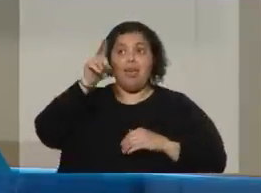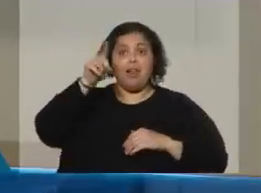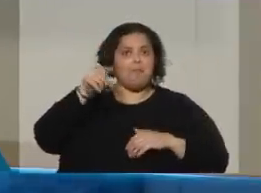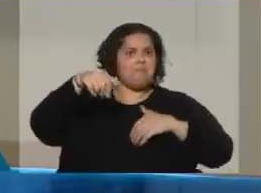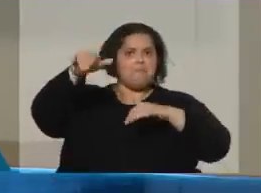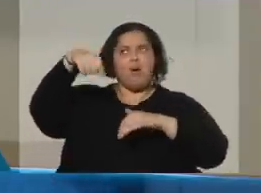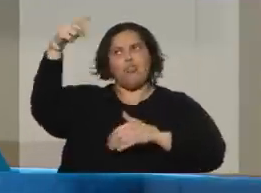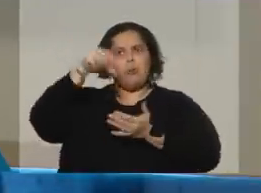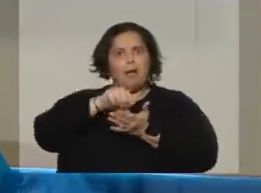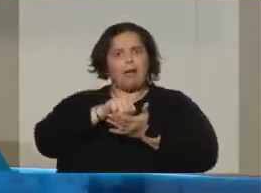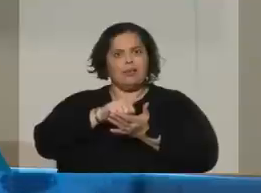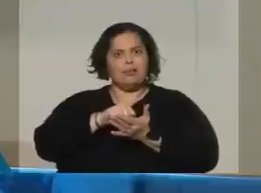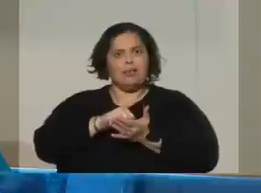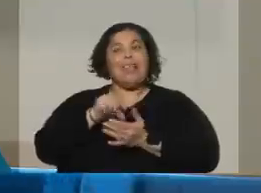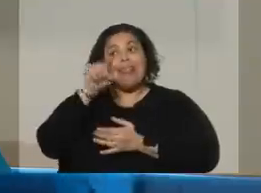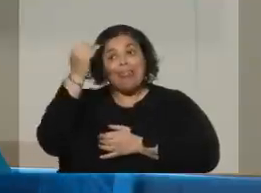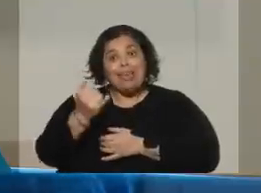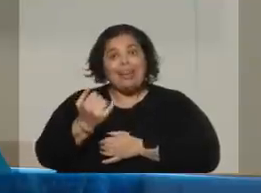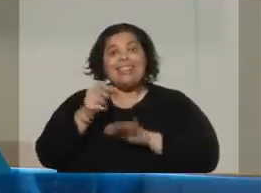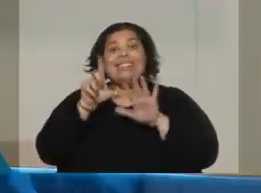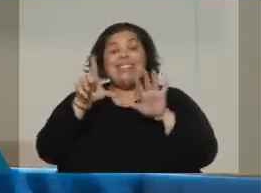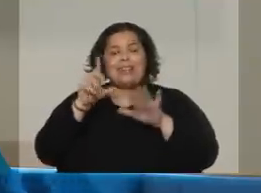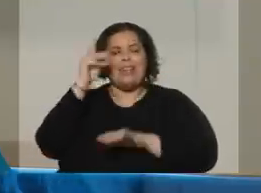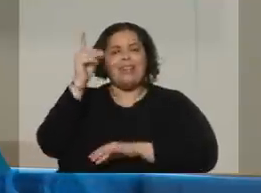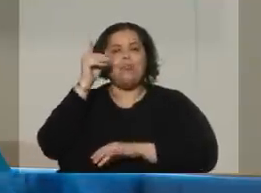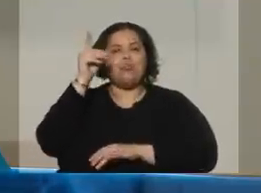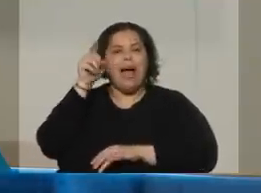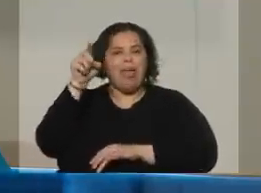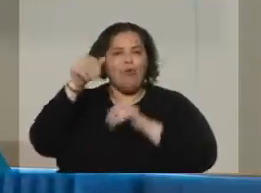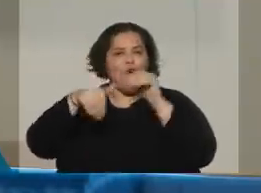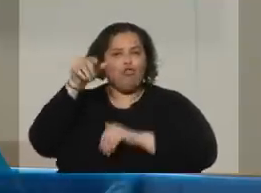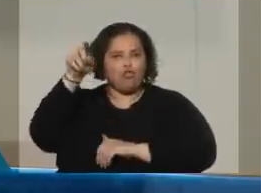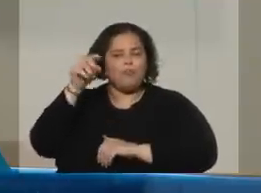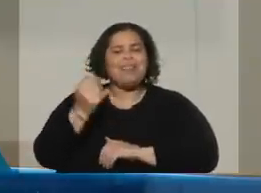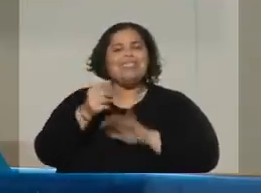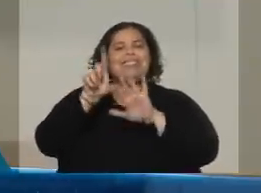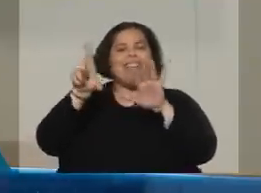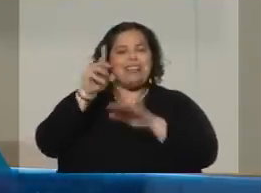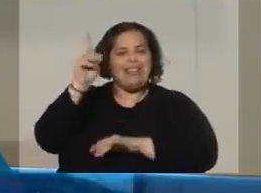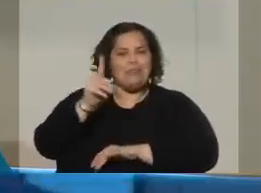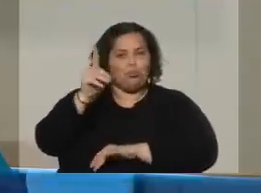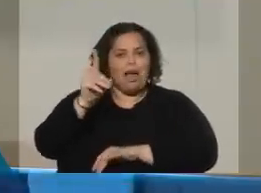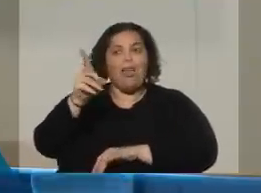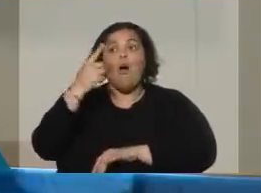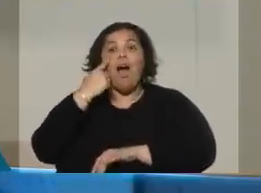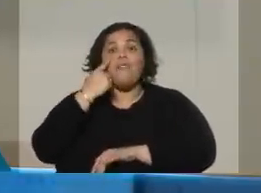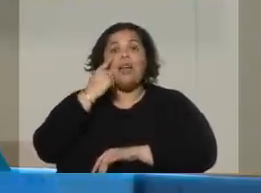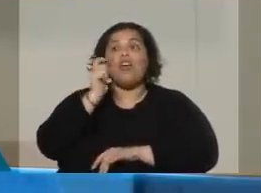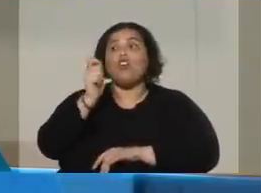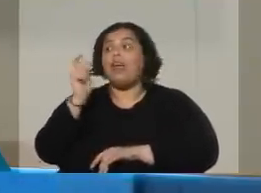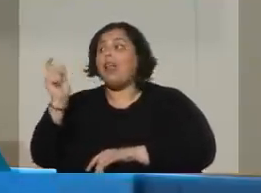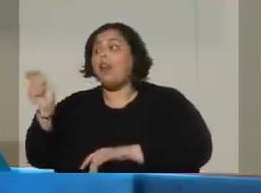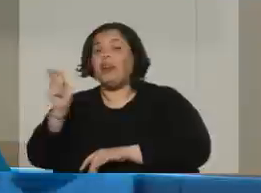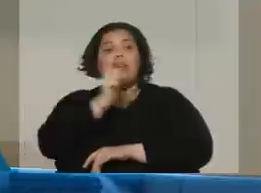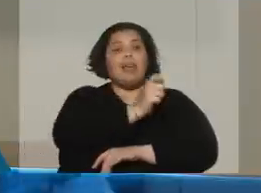Porque los siete votos que obtuvo, las siete bancas que obtuvo, pueden bloquear la